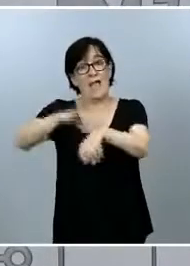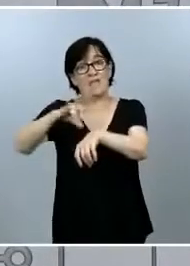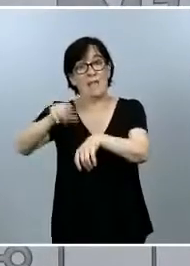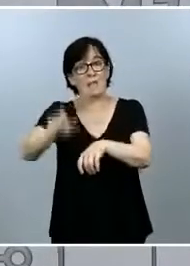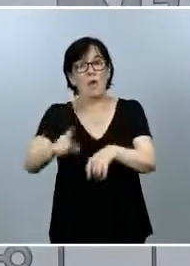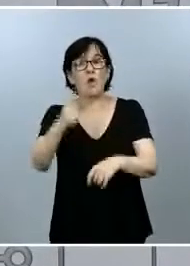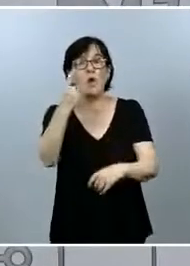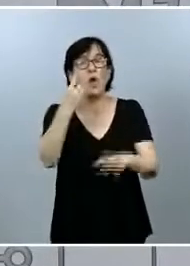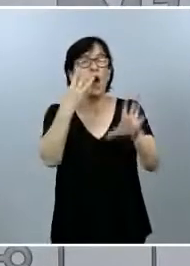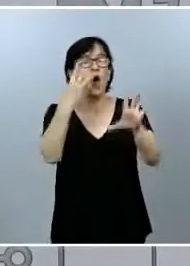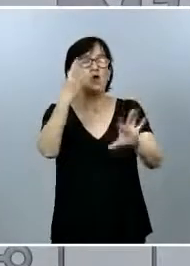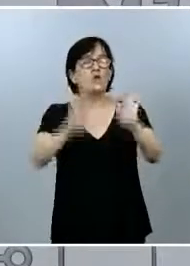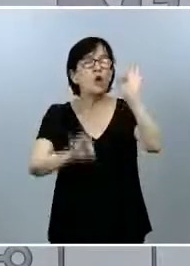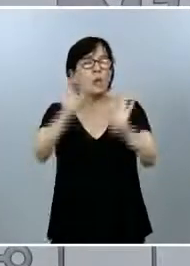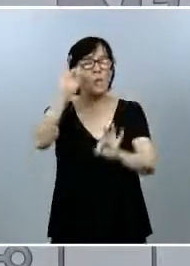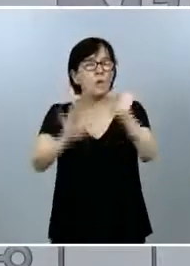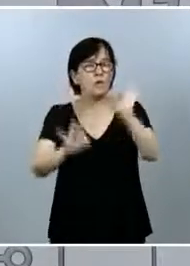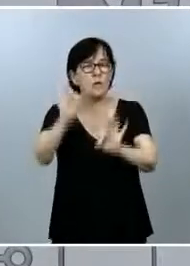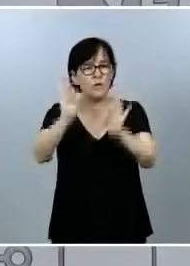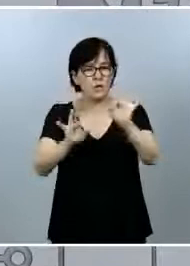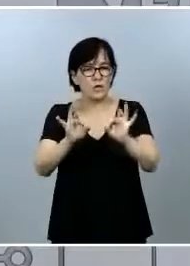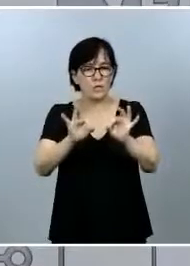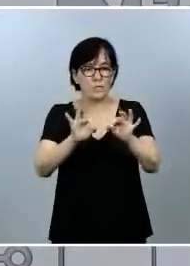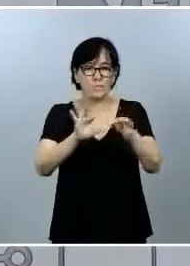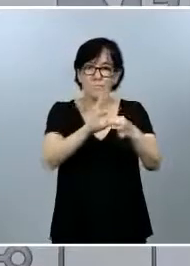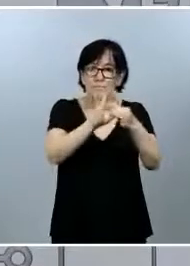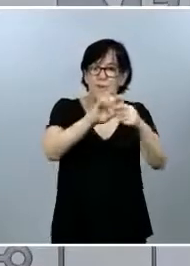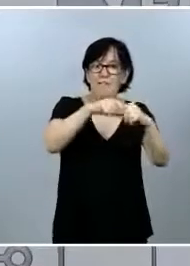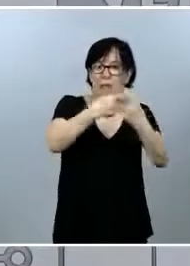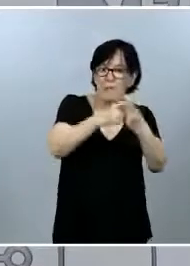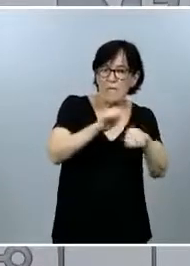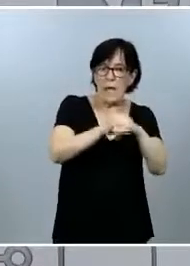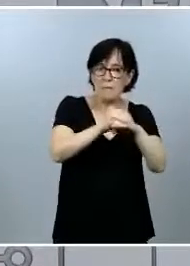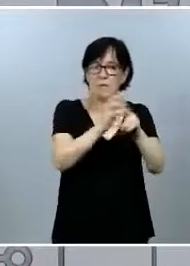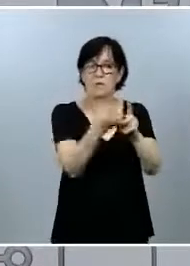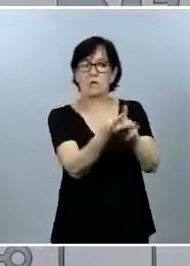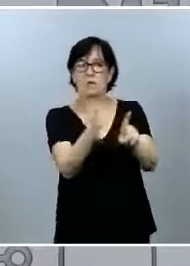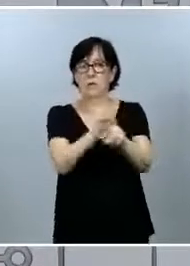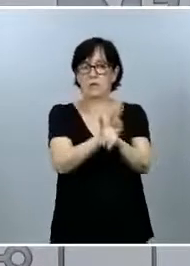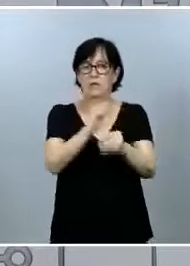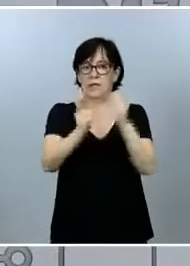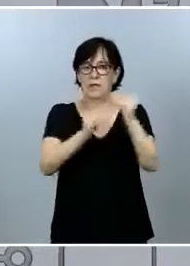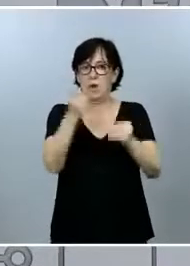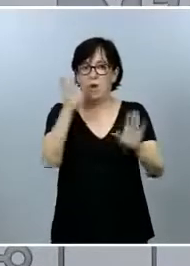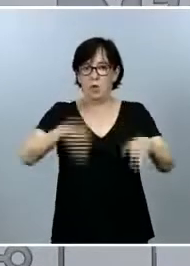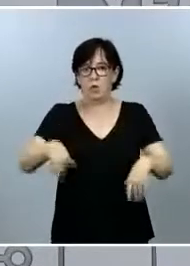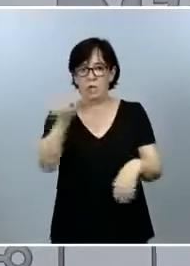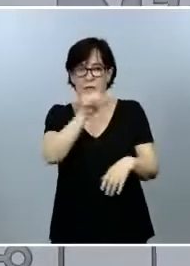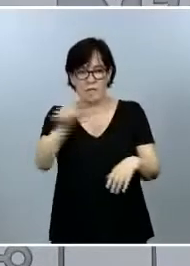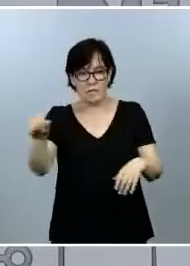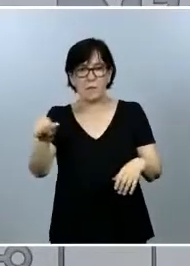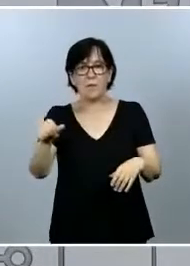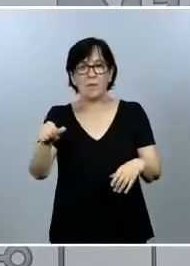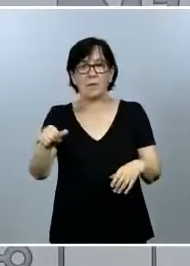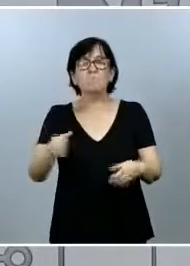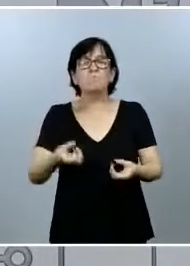un 8% de los contactos estrechos que se han seguido durante esta última semana han desarrollado